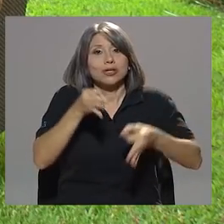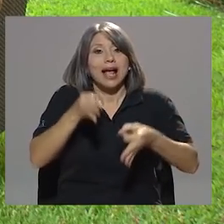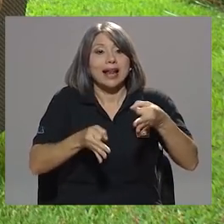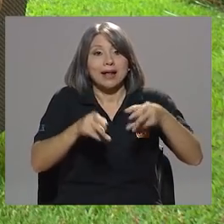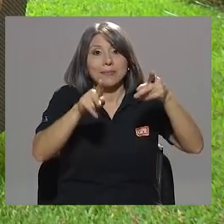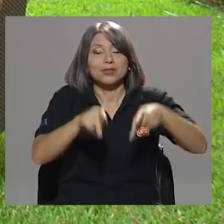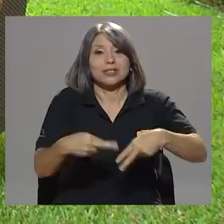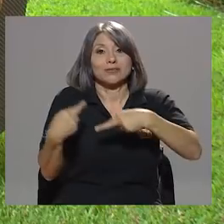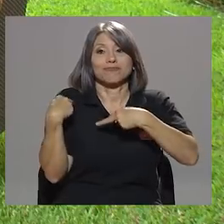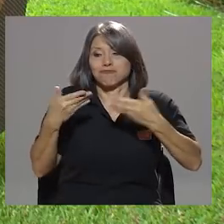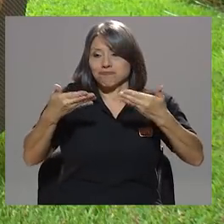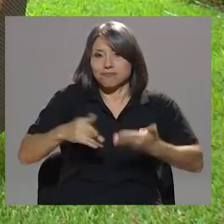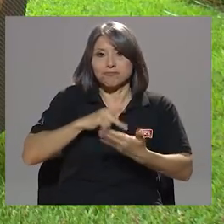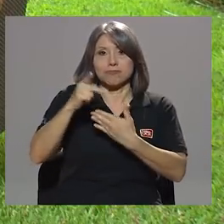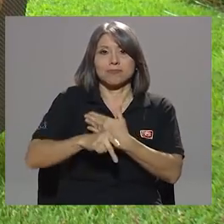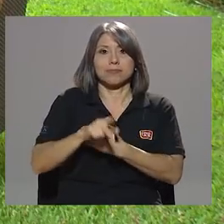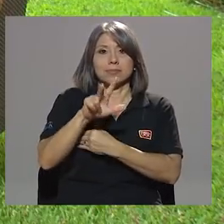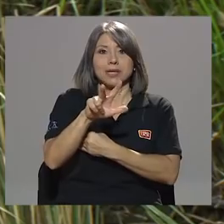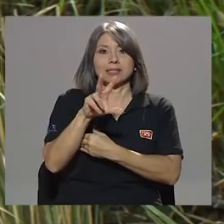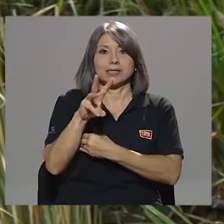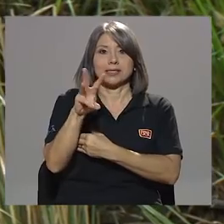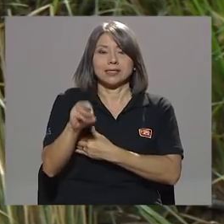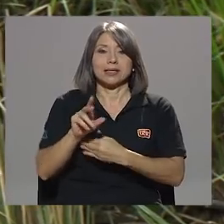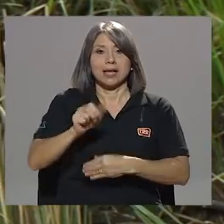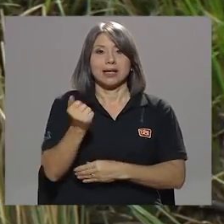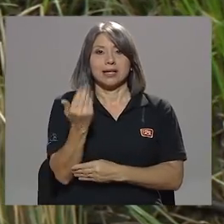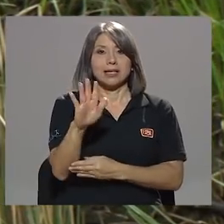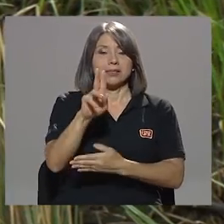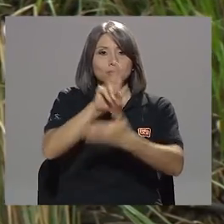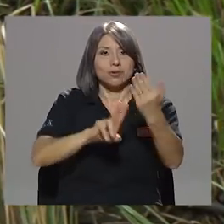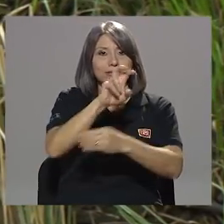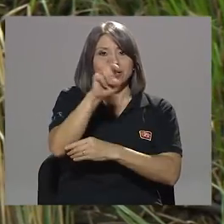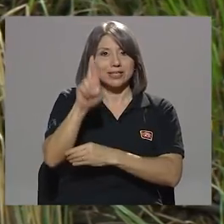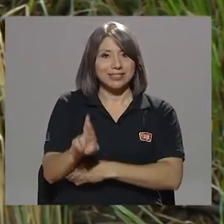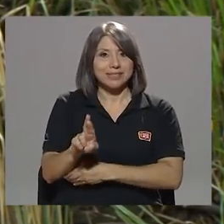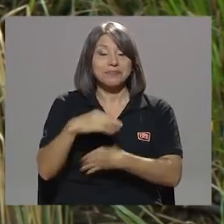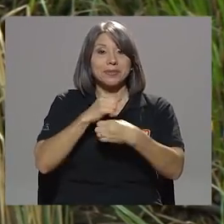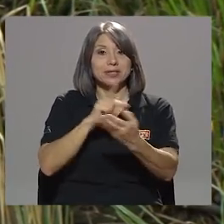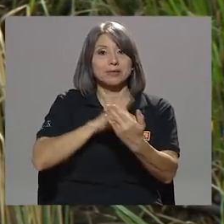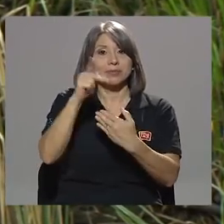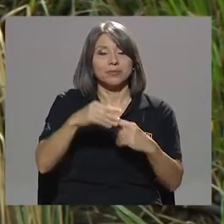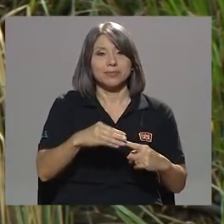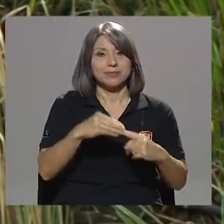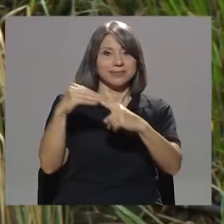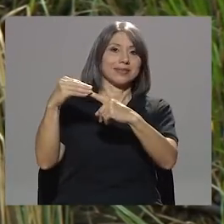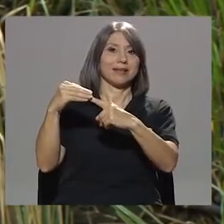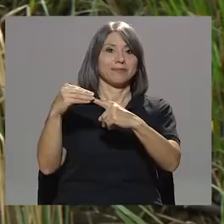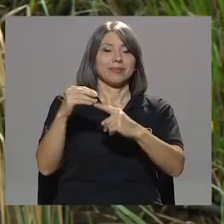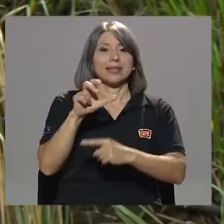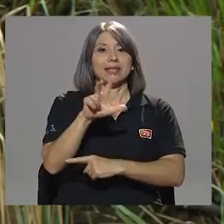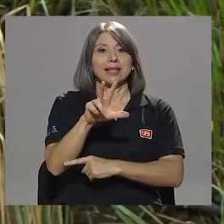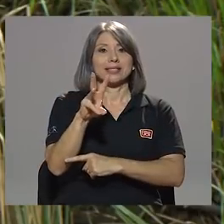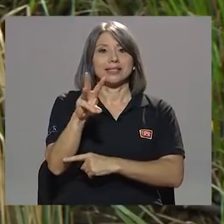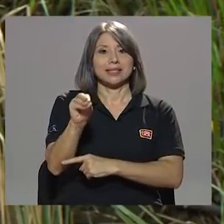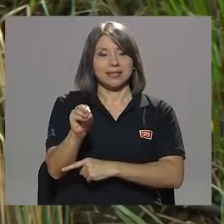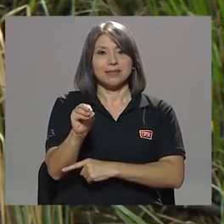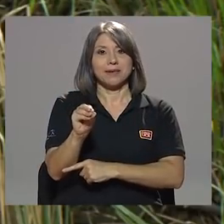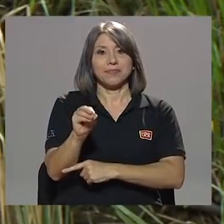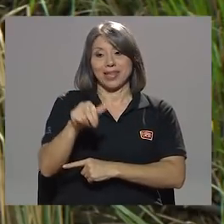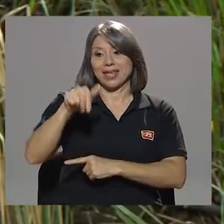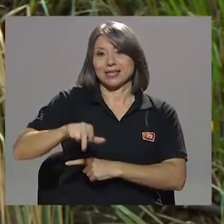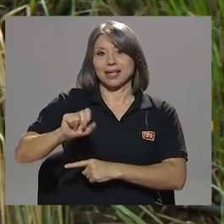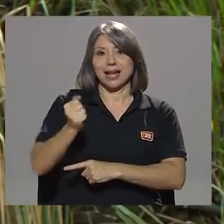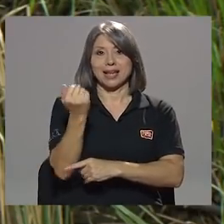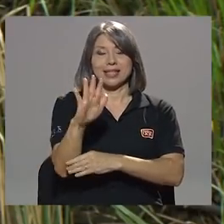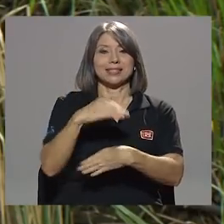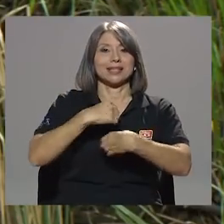Hemos estado en 360 en Canal 15, Universidad de Costa Rica haciendo un programa especial de 360 en